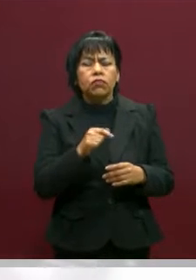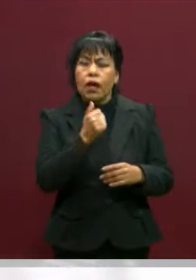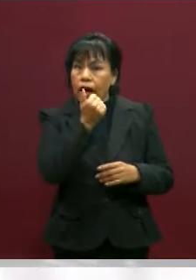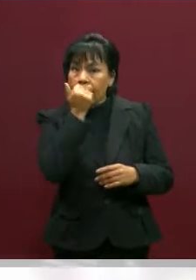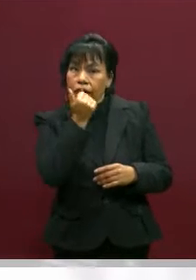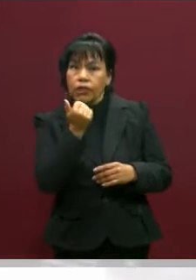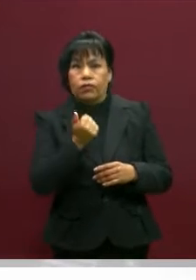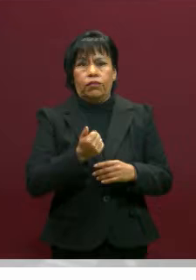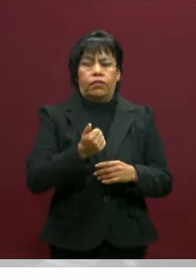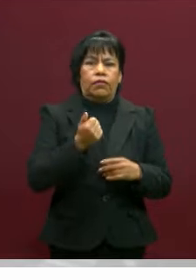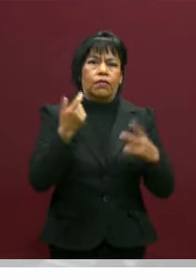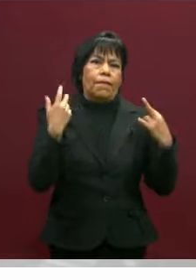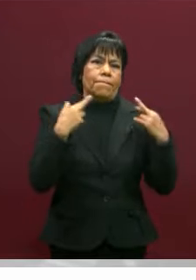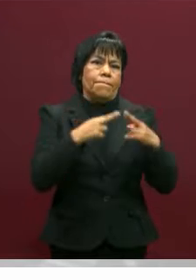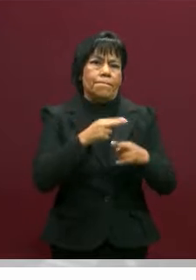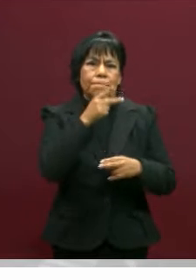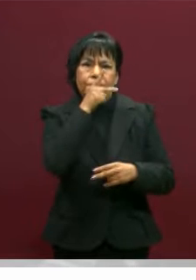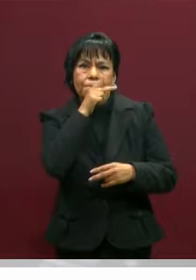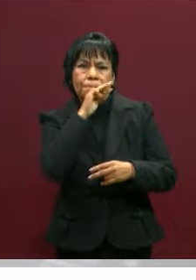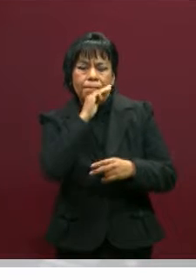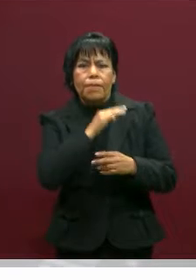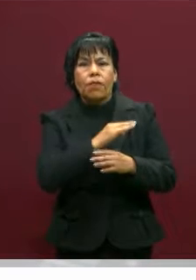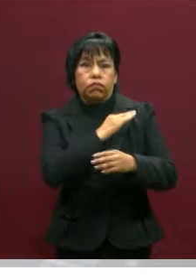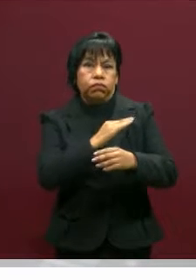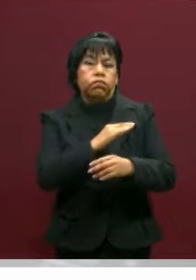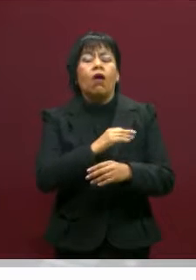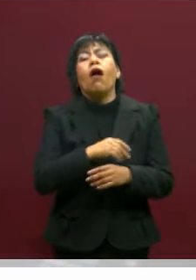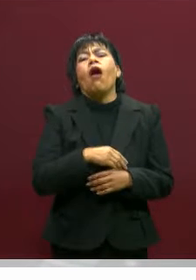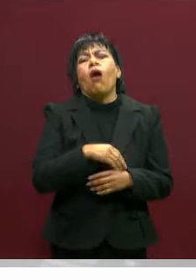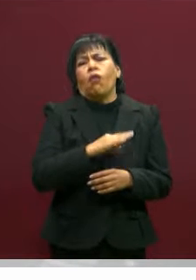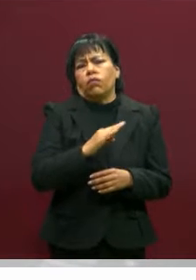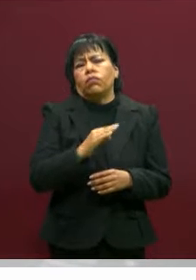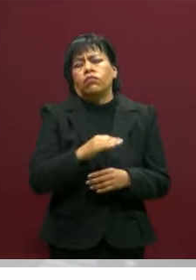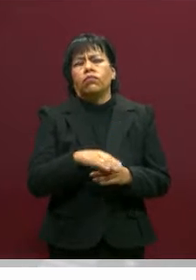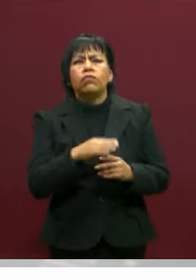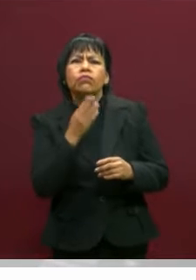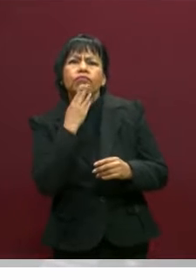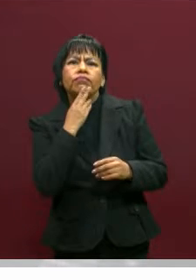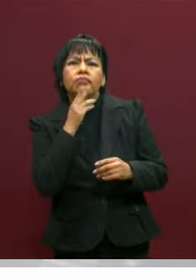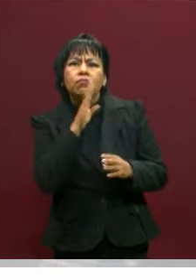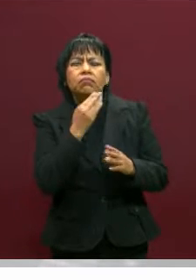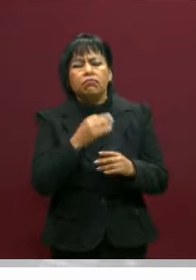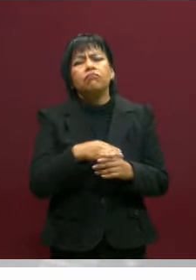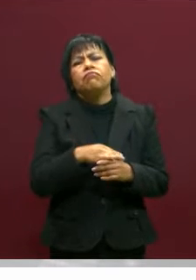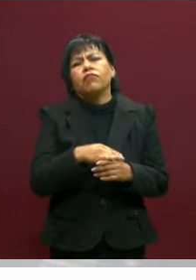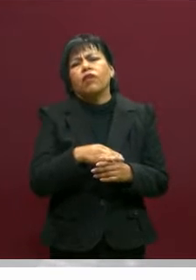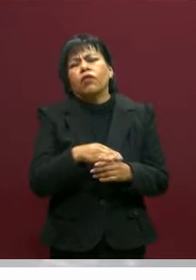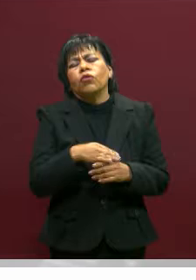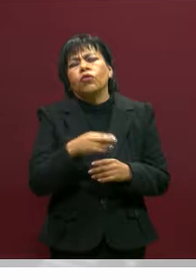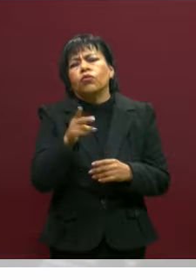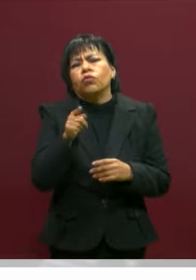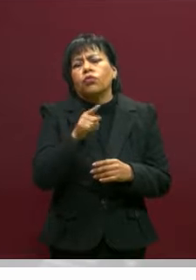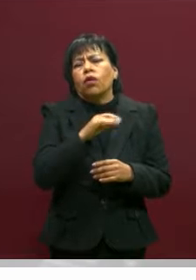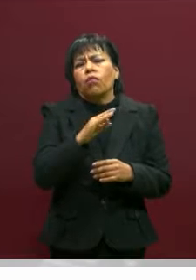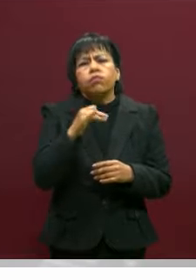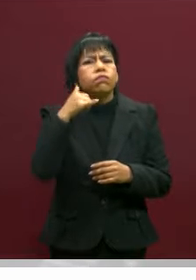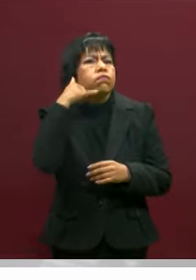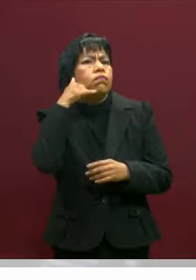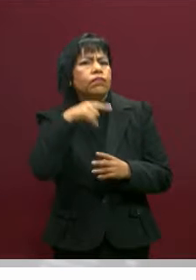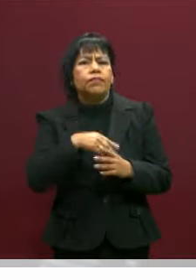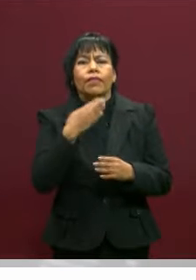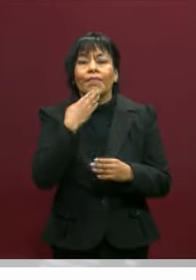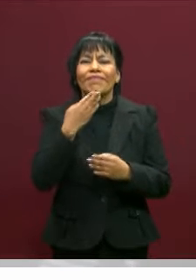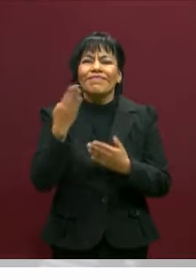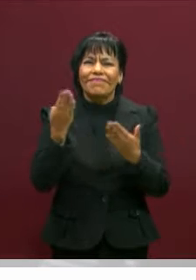alumno, alumna, docente, padre o mamá de familia, puede ocuparlas porque le van a ser de muchísima utilidad. Le damos la